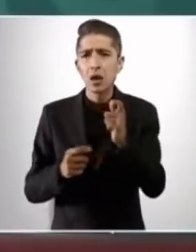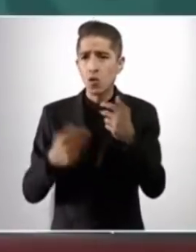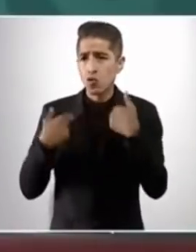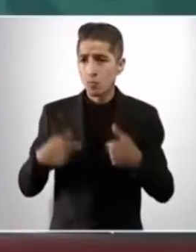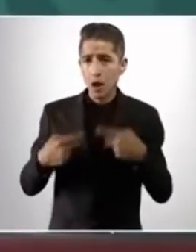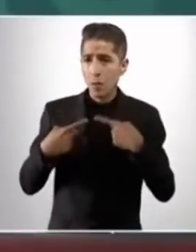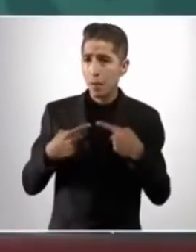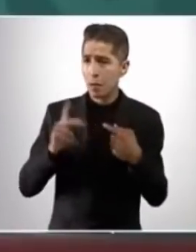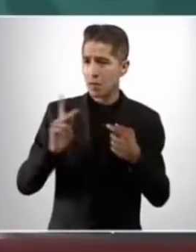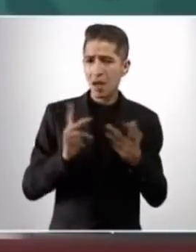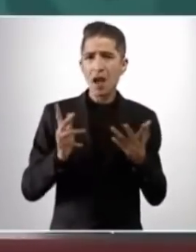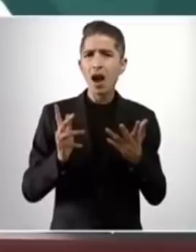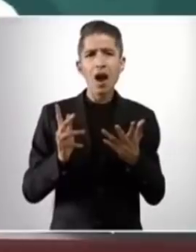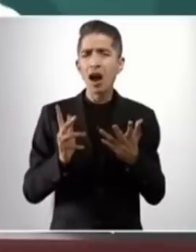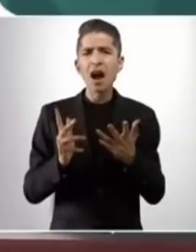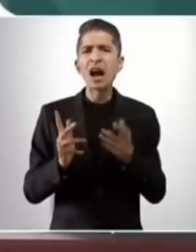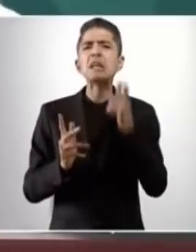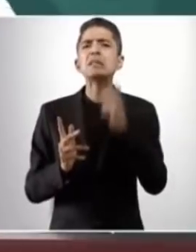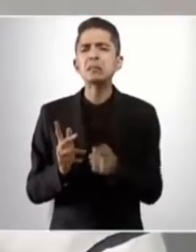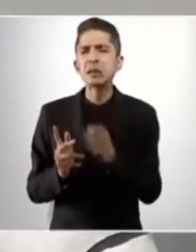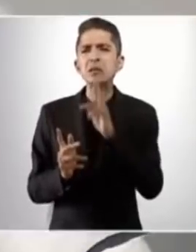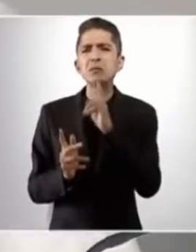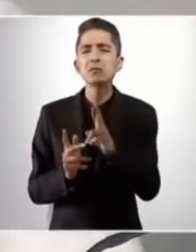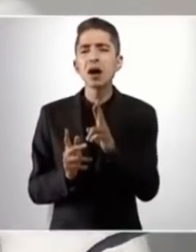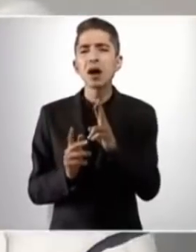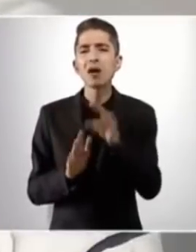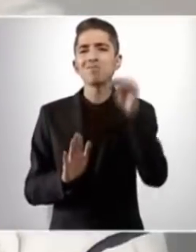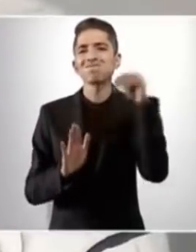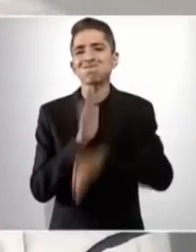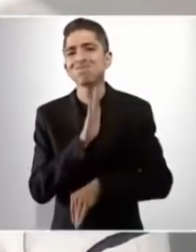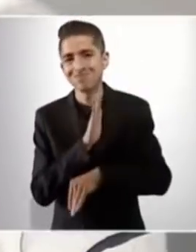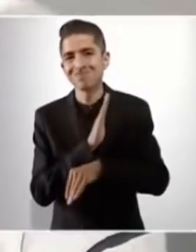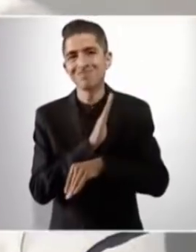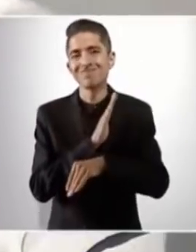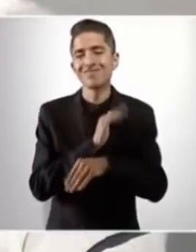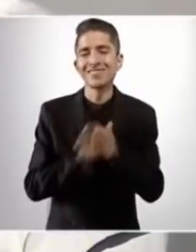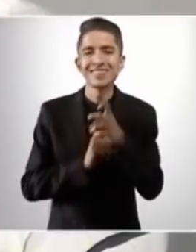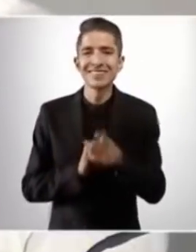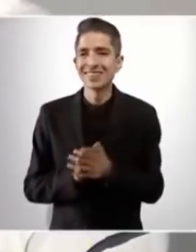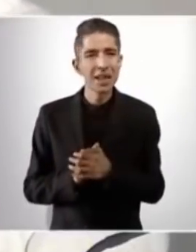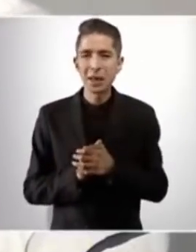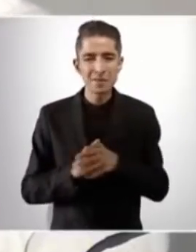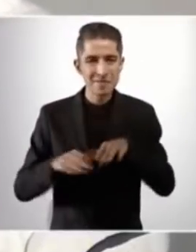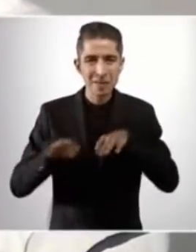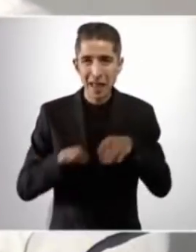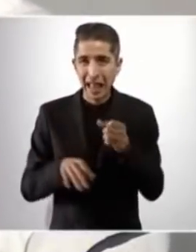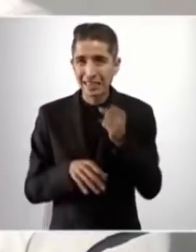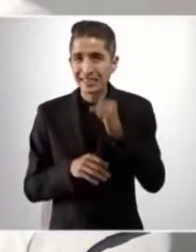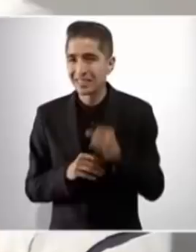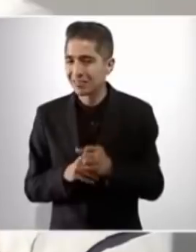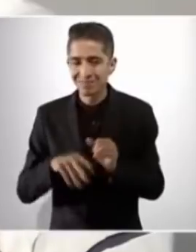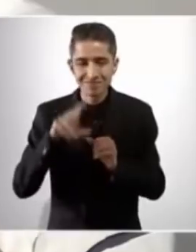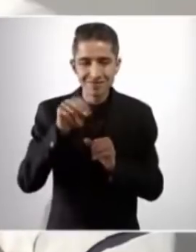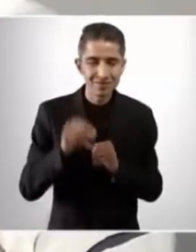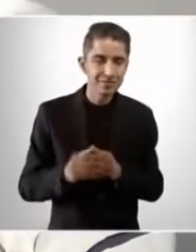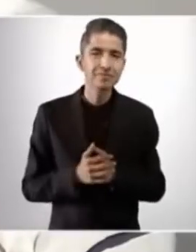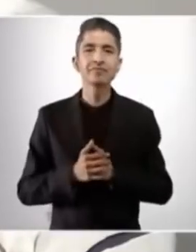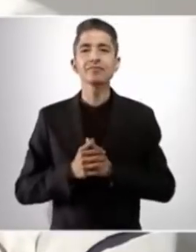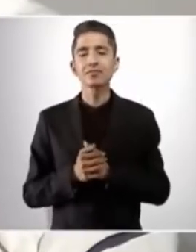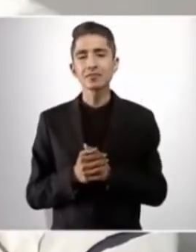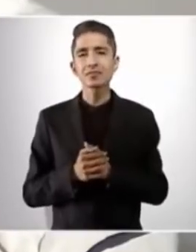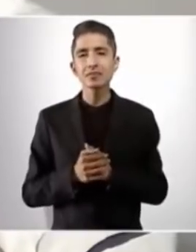resultó un rotundo fracaso. Esa no es la estrategia. Tampoco